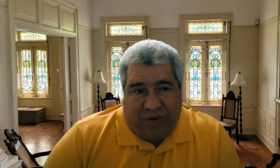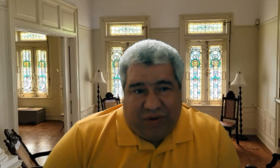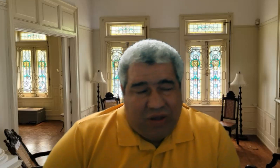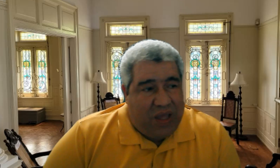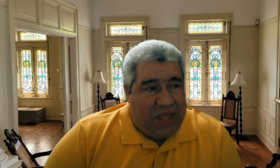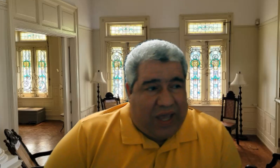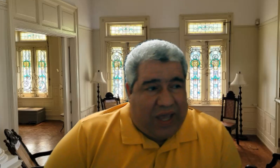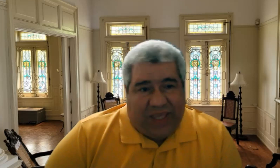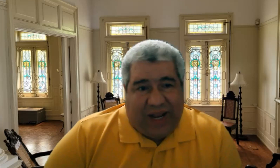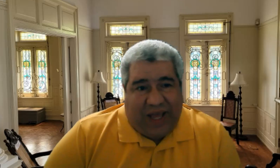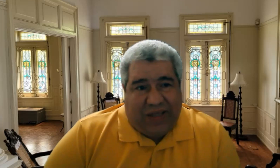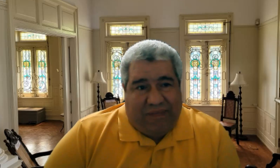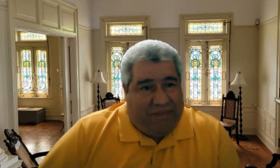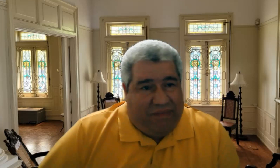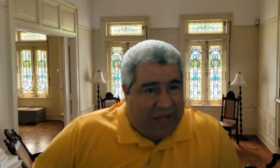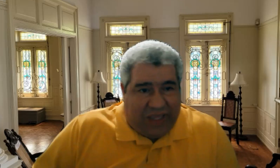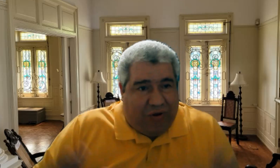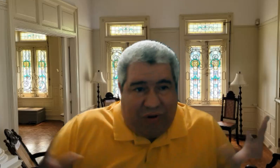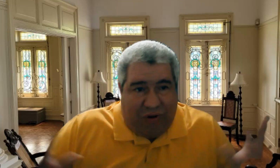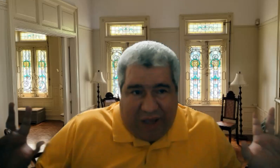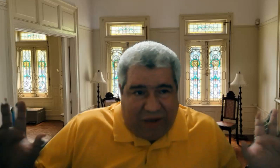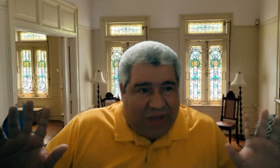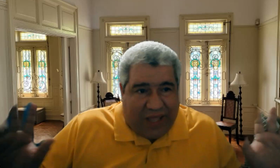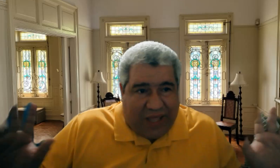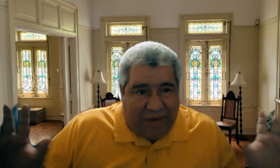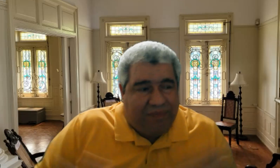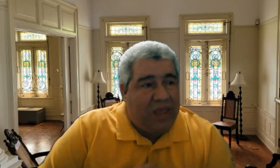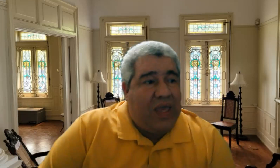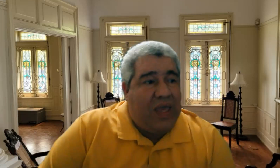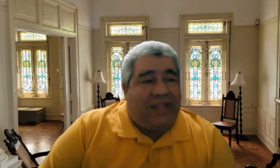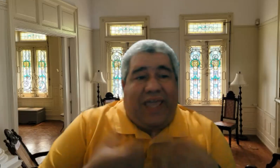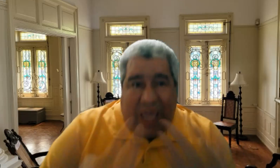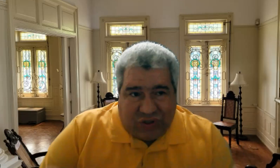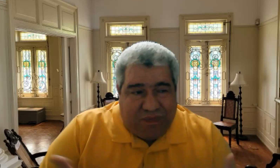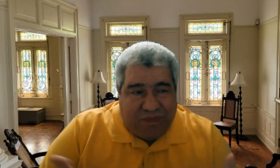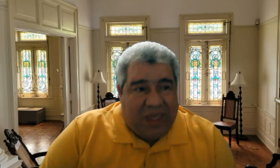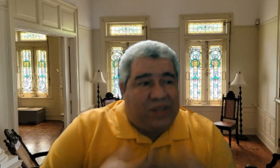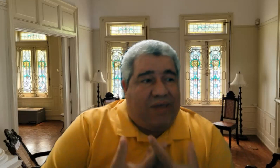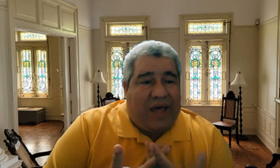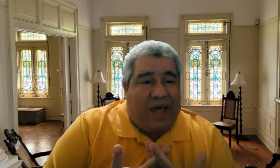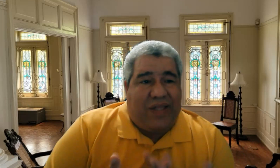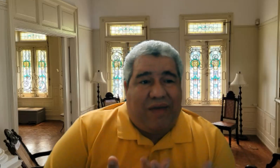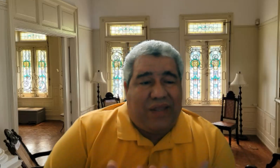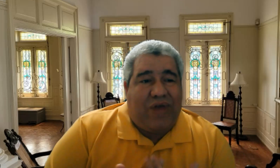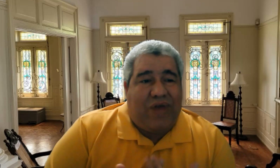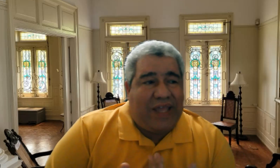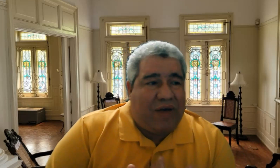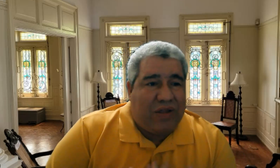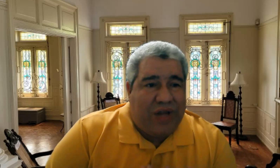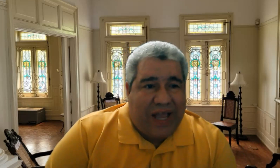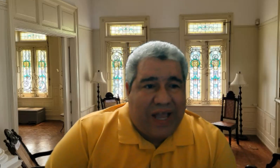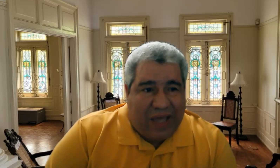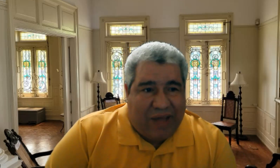municipio adquiere la casa la adquirió con lo que había o lo que quedaba de hecho se le va a hacer una